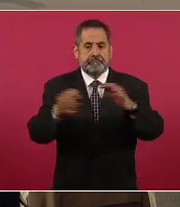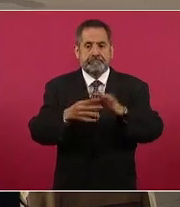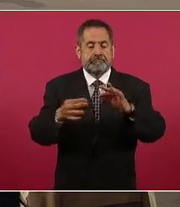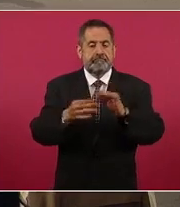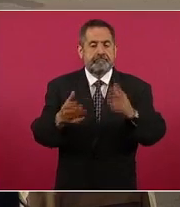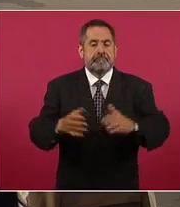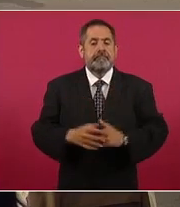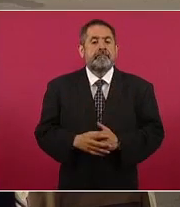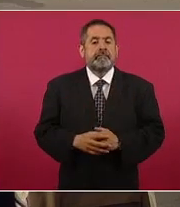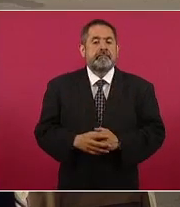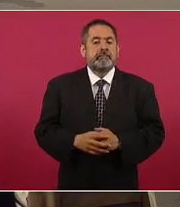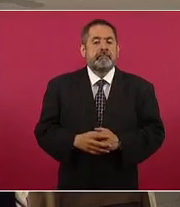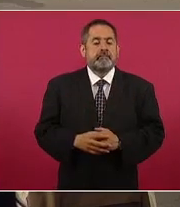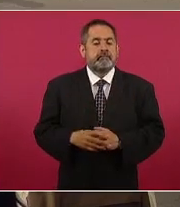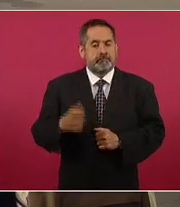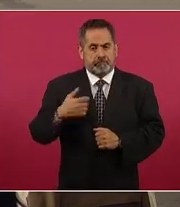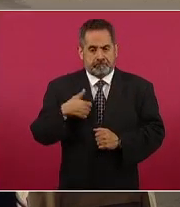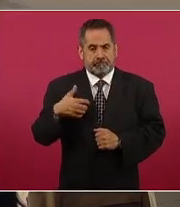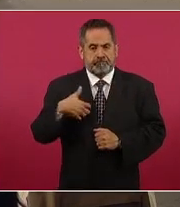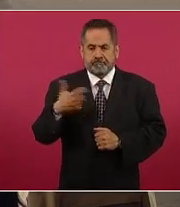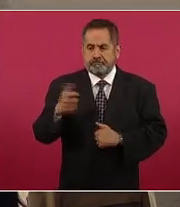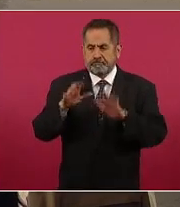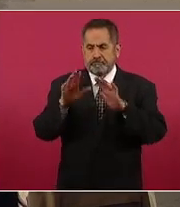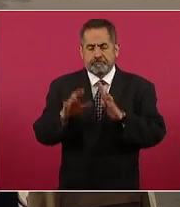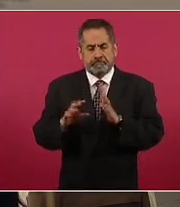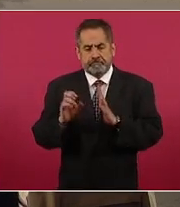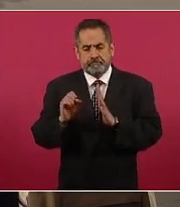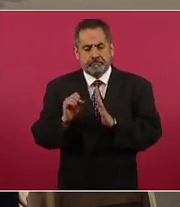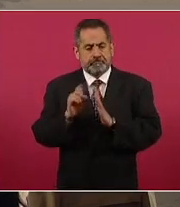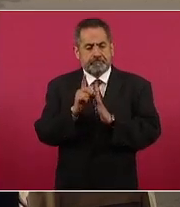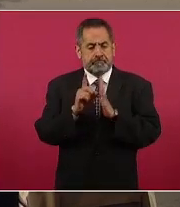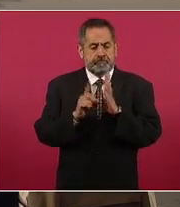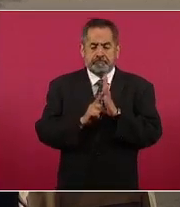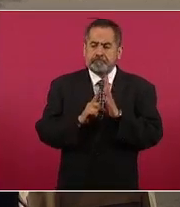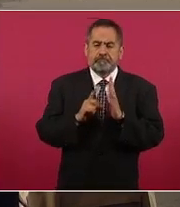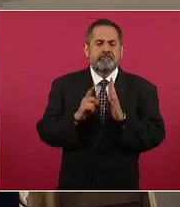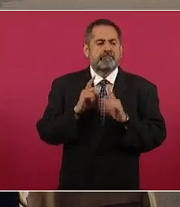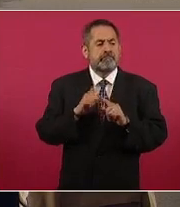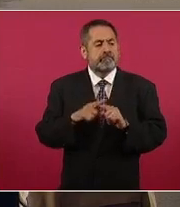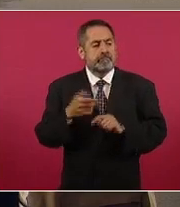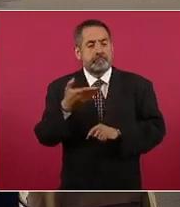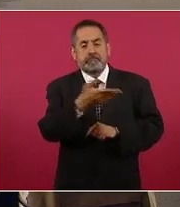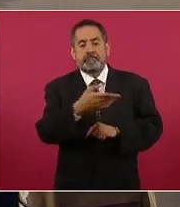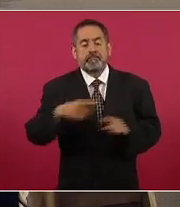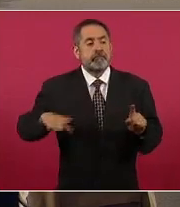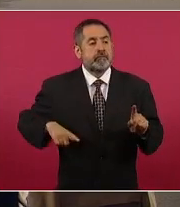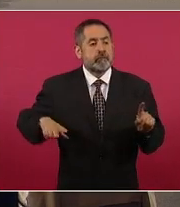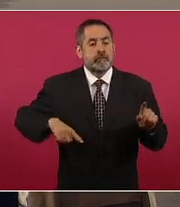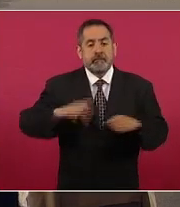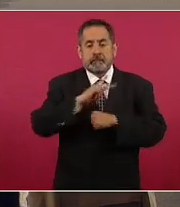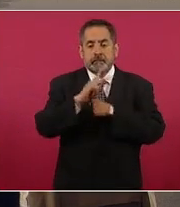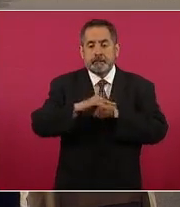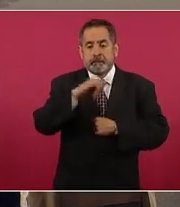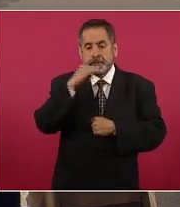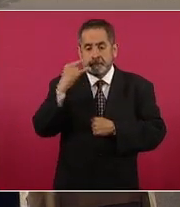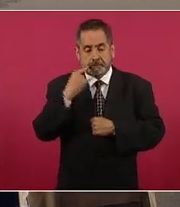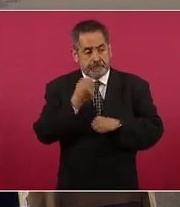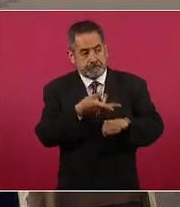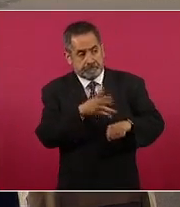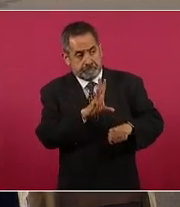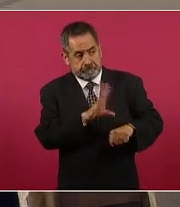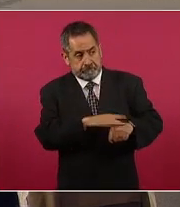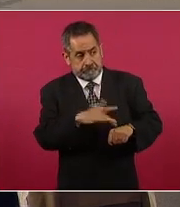presentamos la solicitud de beneplácito al gobierno de Chile para la designación